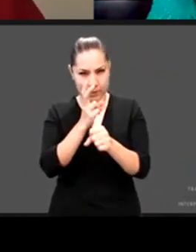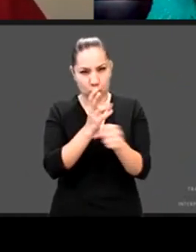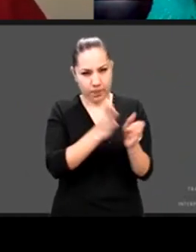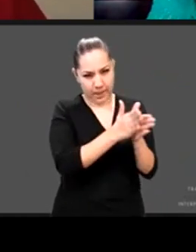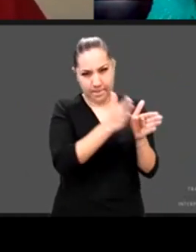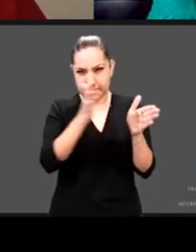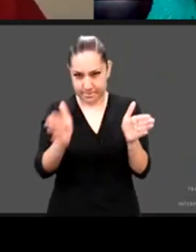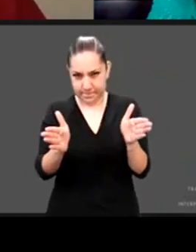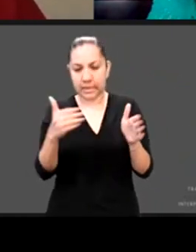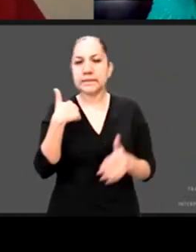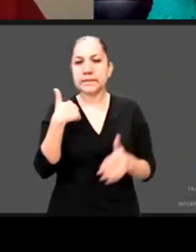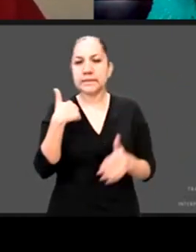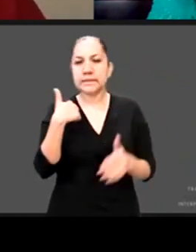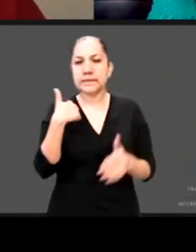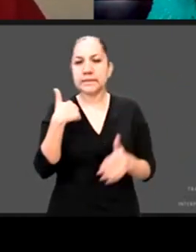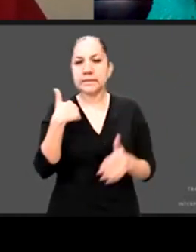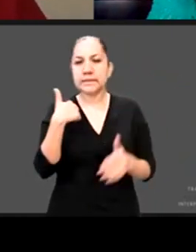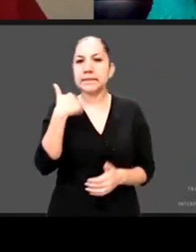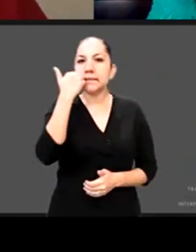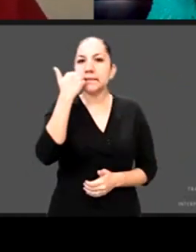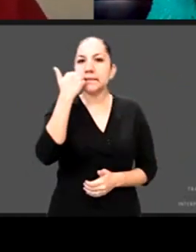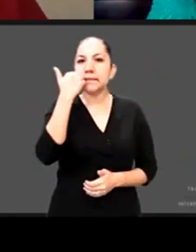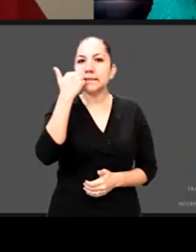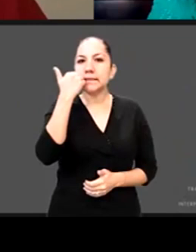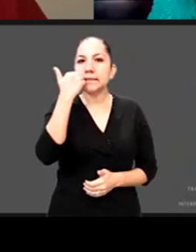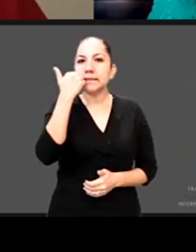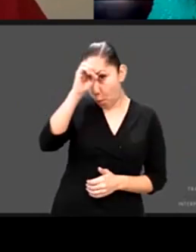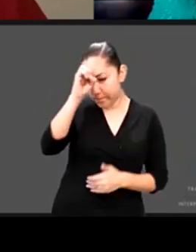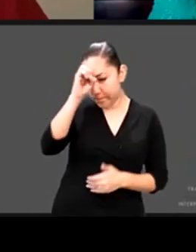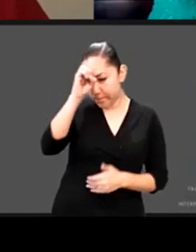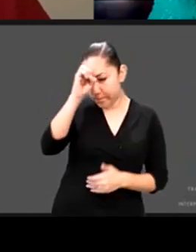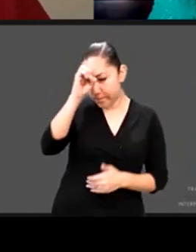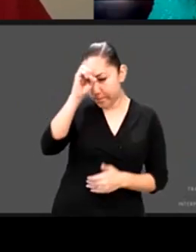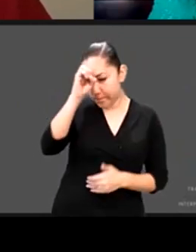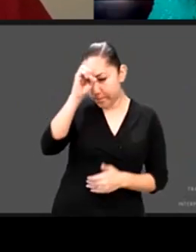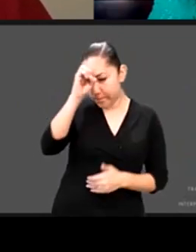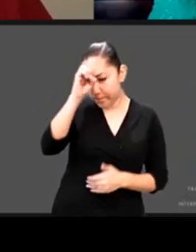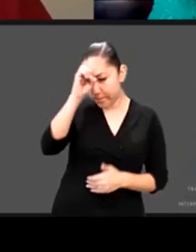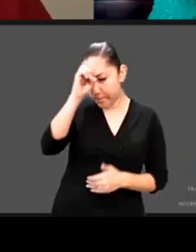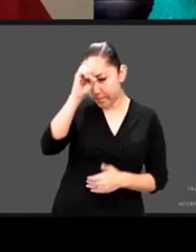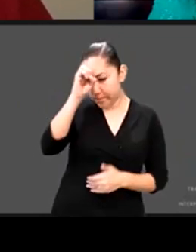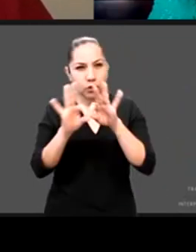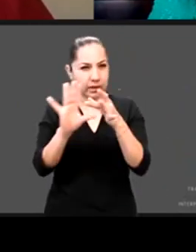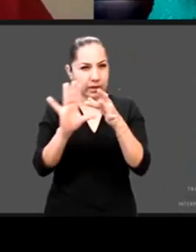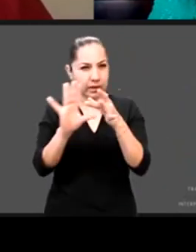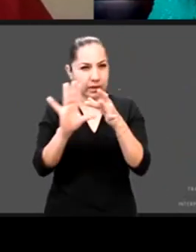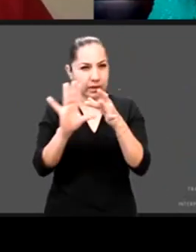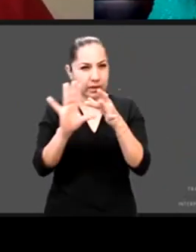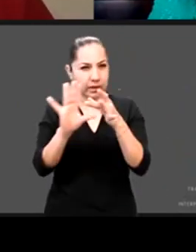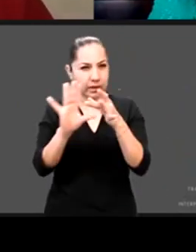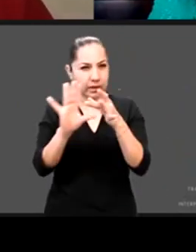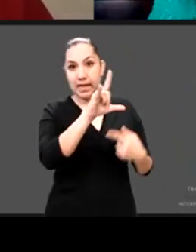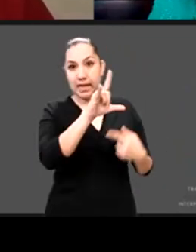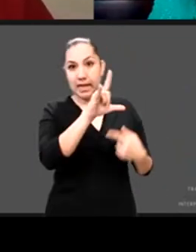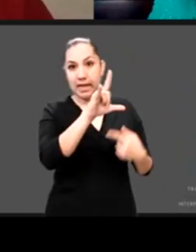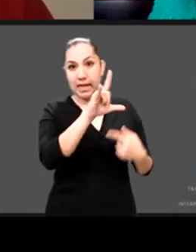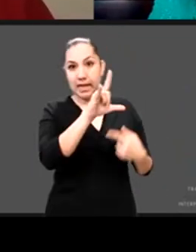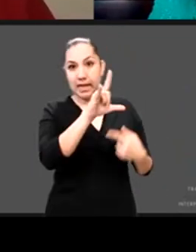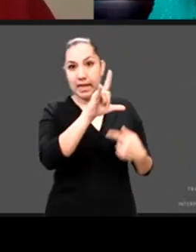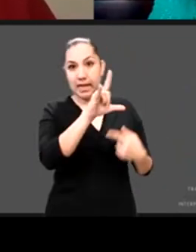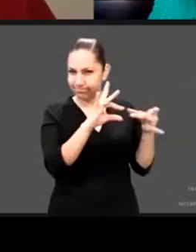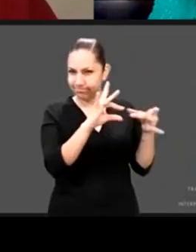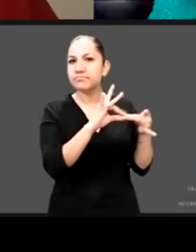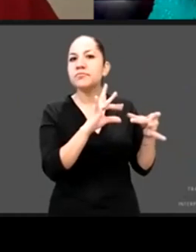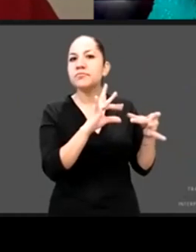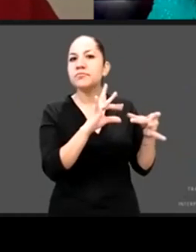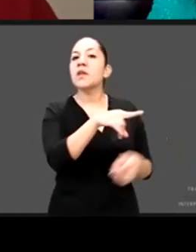que en mi opinión son importantes por ejemplo en el caso de Lisa por supuesto resaltar como lo hemos dicho todos que son los